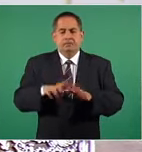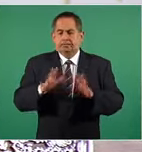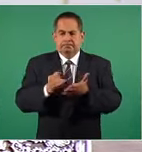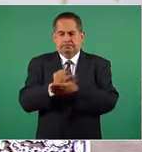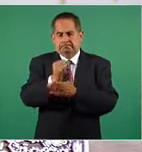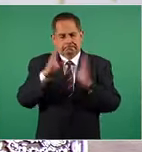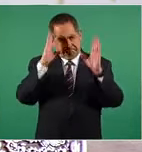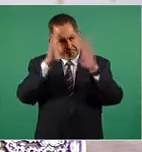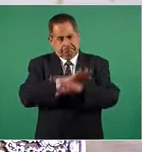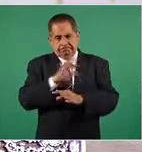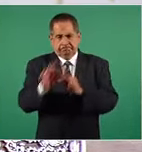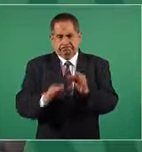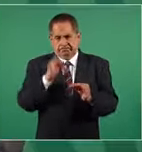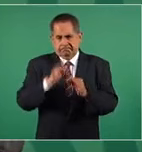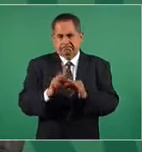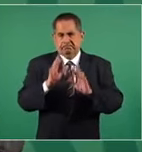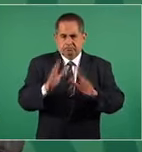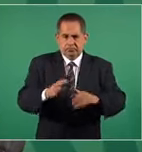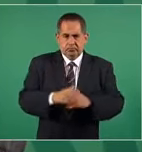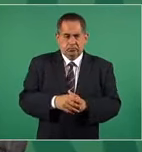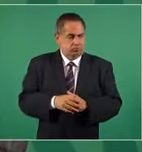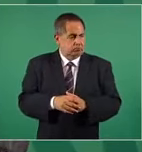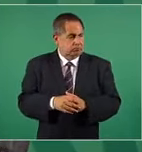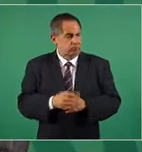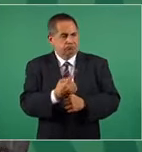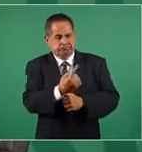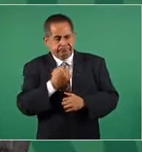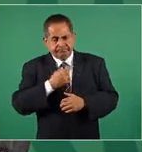arreglo, el acuerdo,